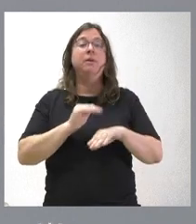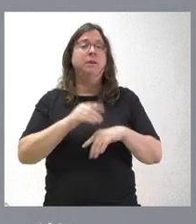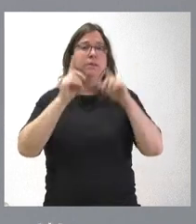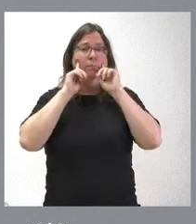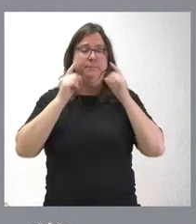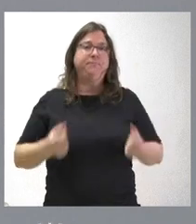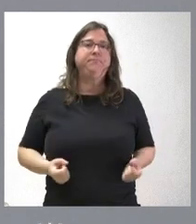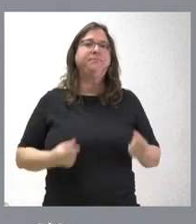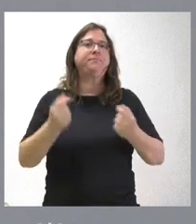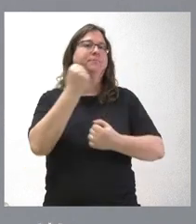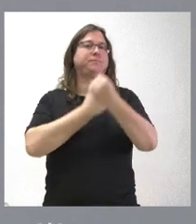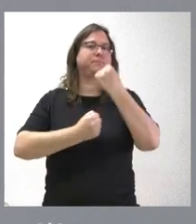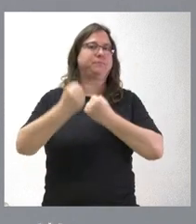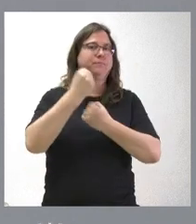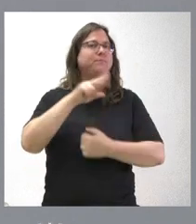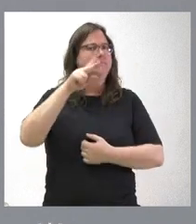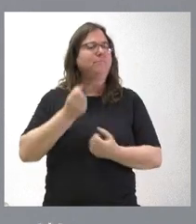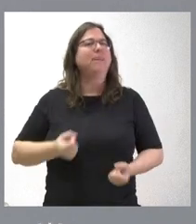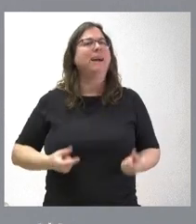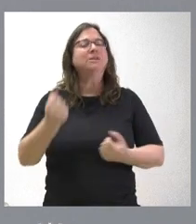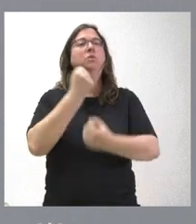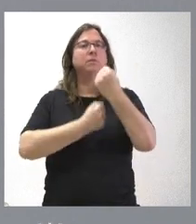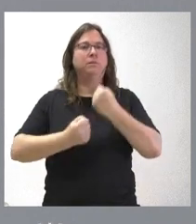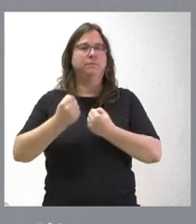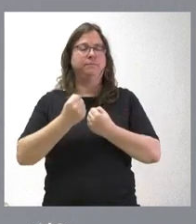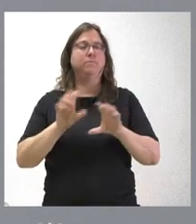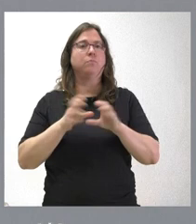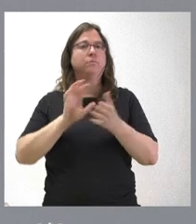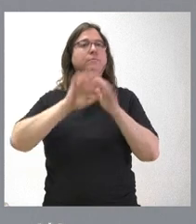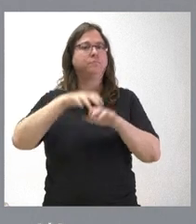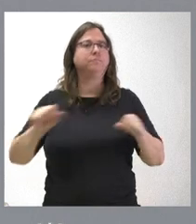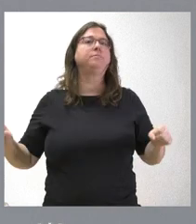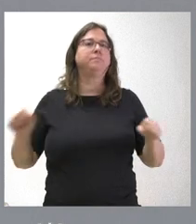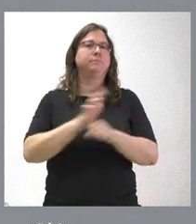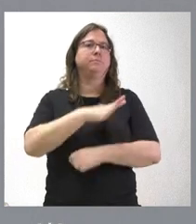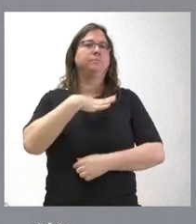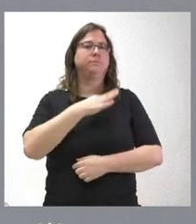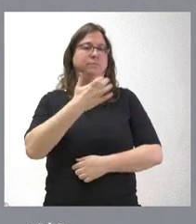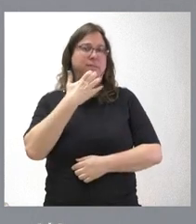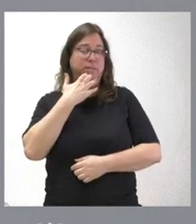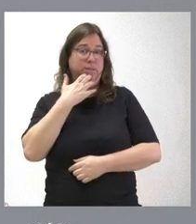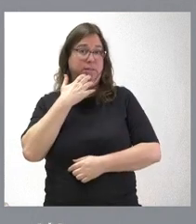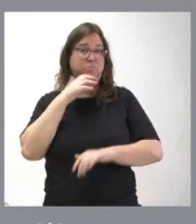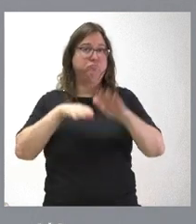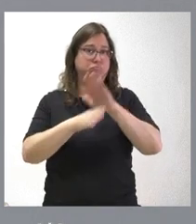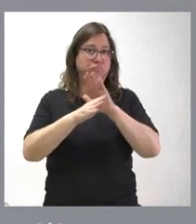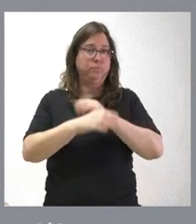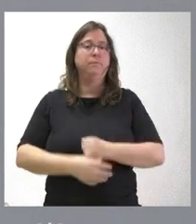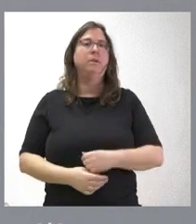coste económico, es un coste económico que la Junta de Castilla y León asumiría si, finalmente, el trámite parlamentario continúa.